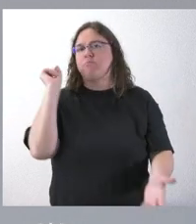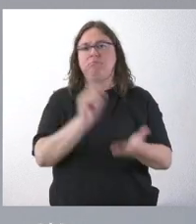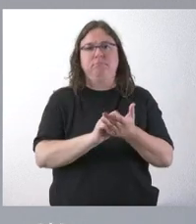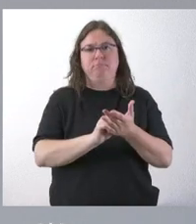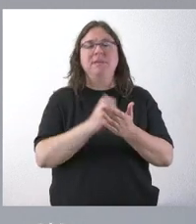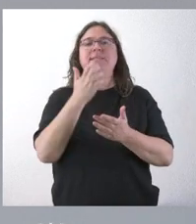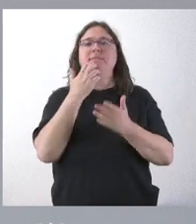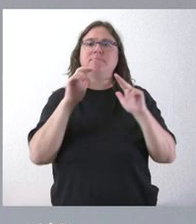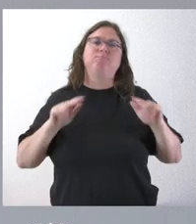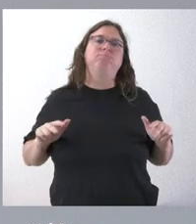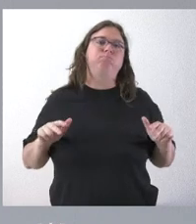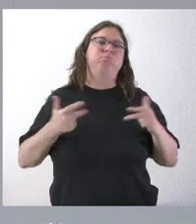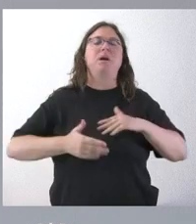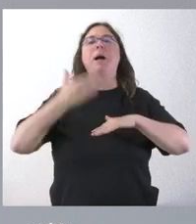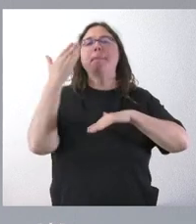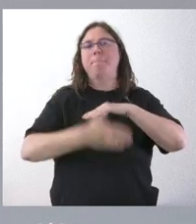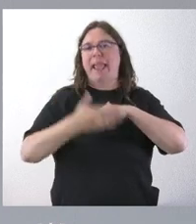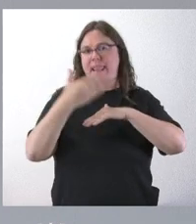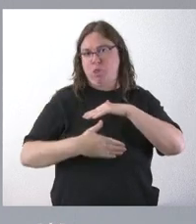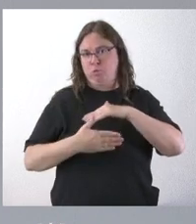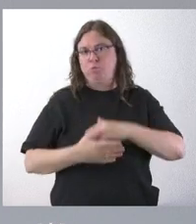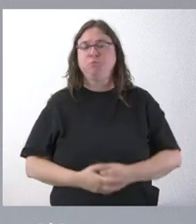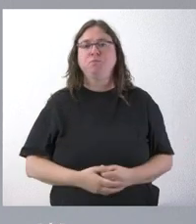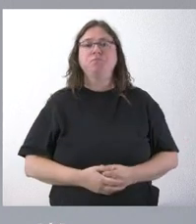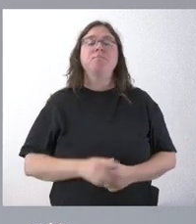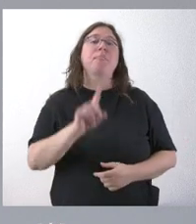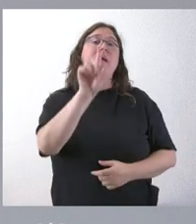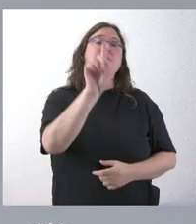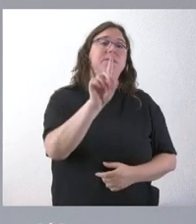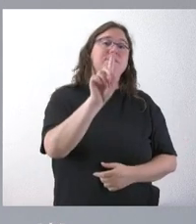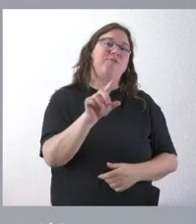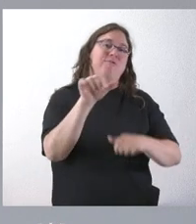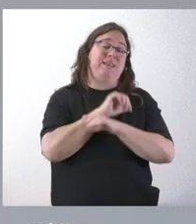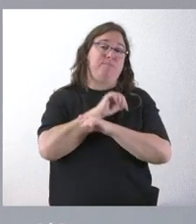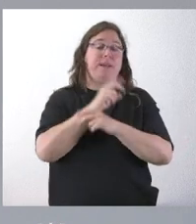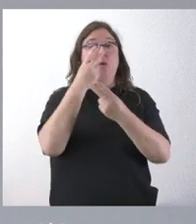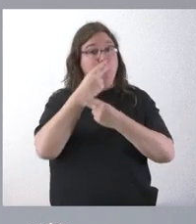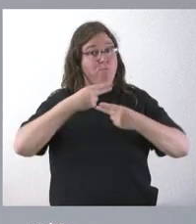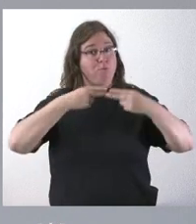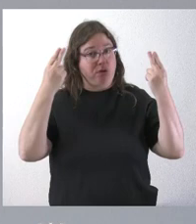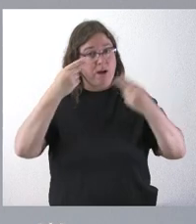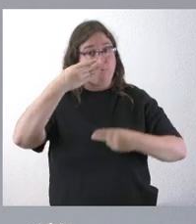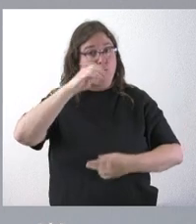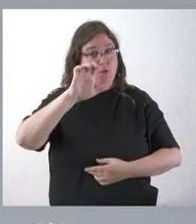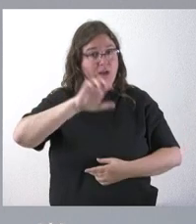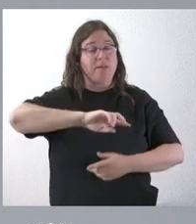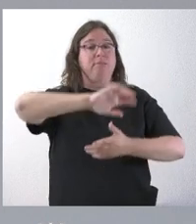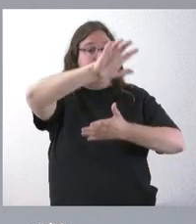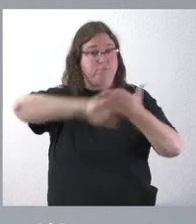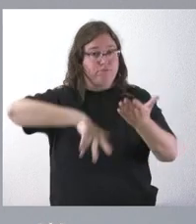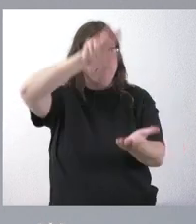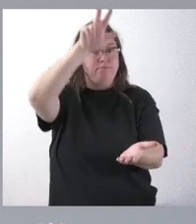permitan los plazos consultivos de los que estamos hablando. Primero, esperar a que se publique en el BOE la ley. En segundo lugar, ver la última